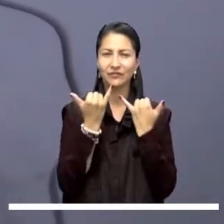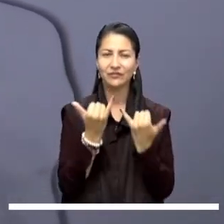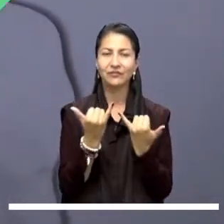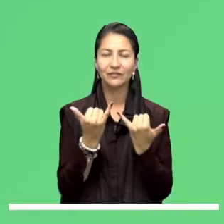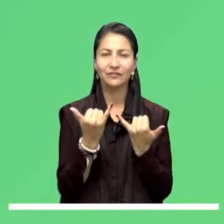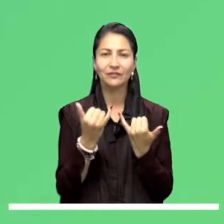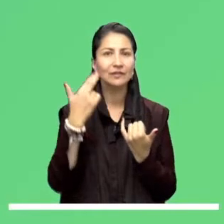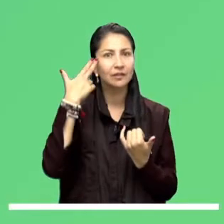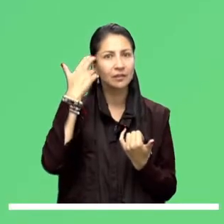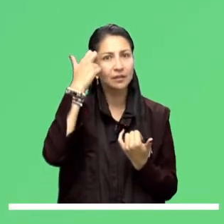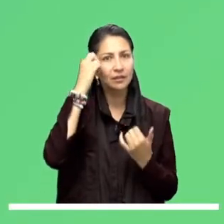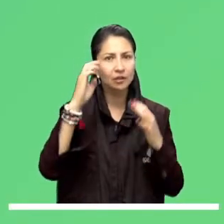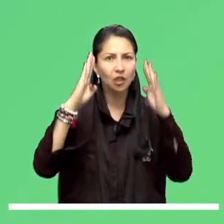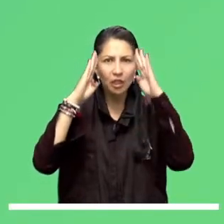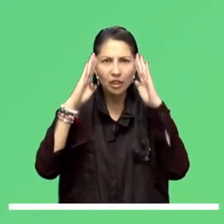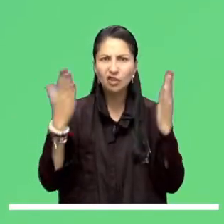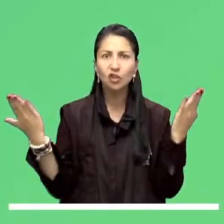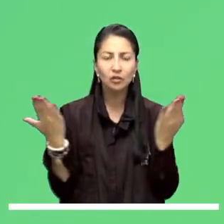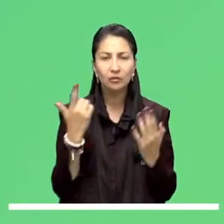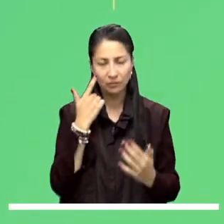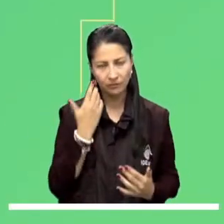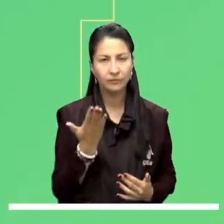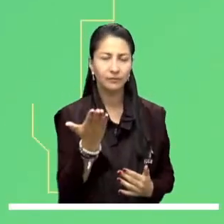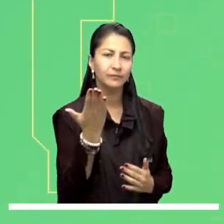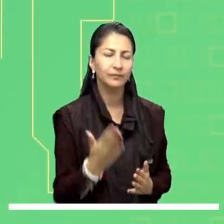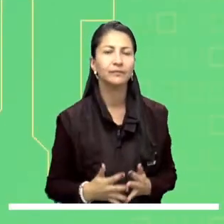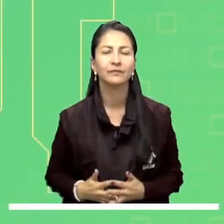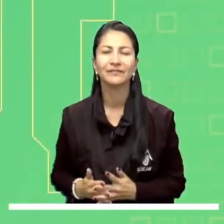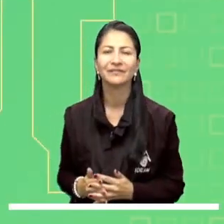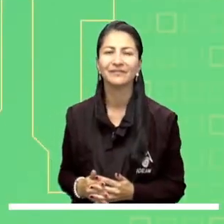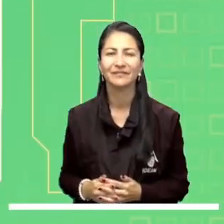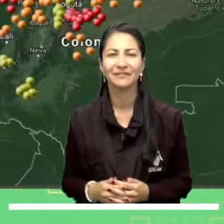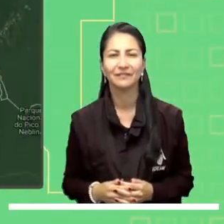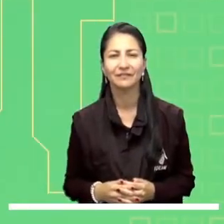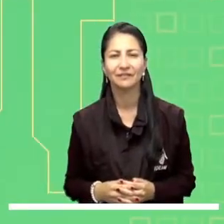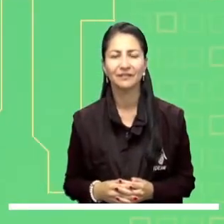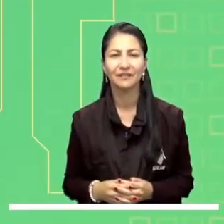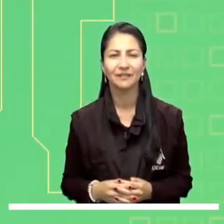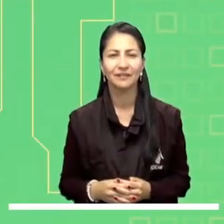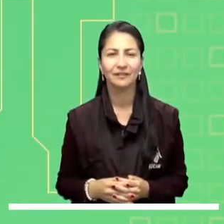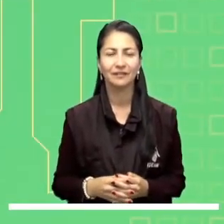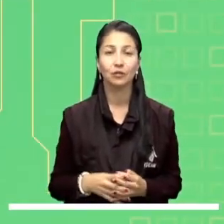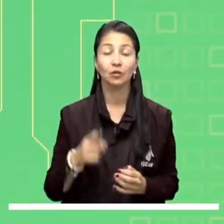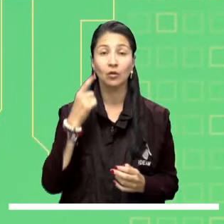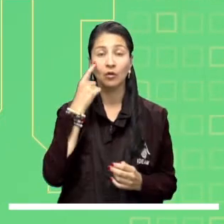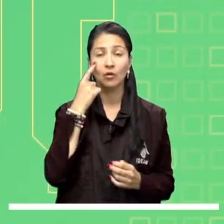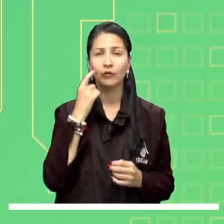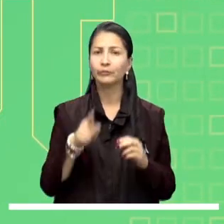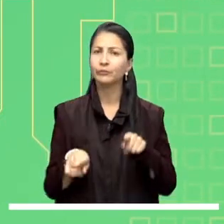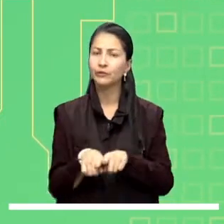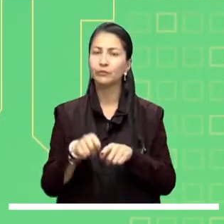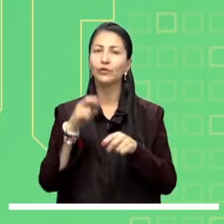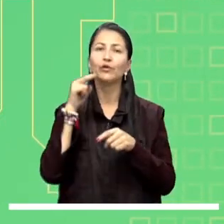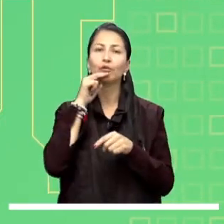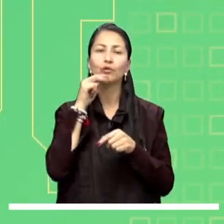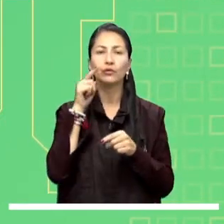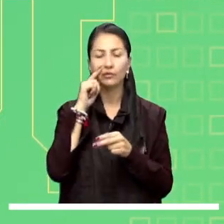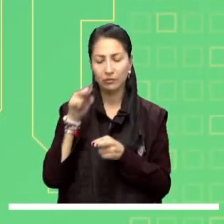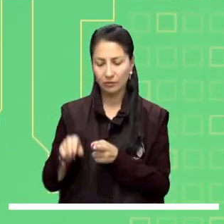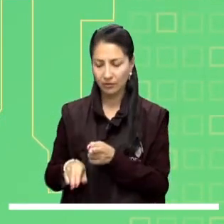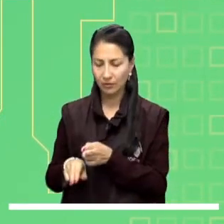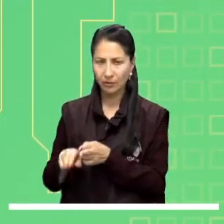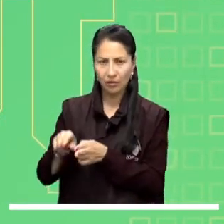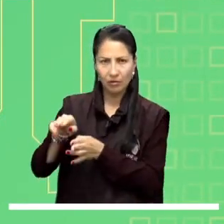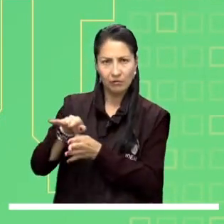ahora presten mucha atención a las principales alertas para hoy a nivel nacional se mantiene la alerta roja por crecientes